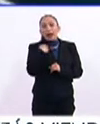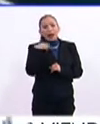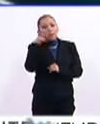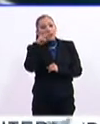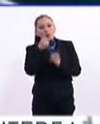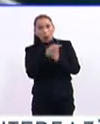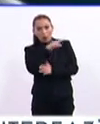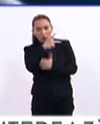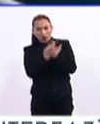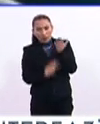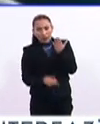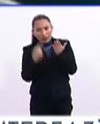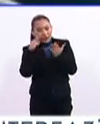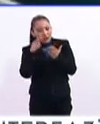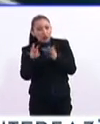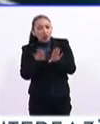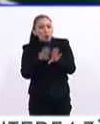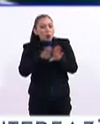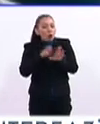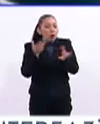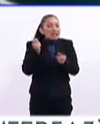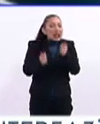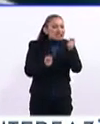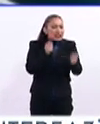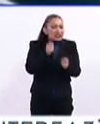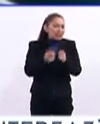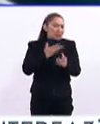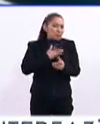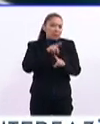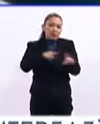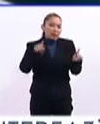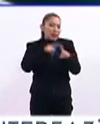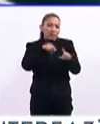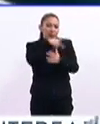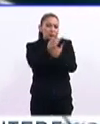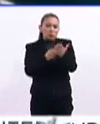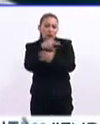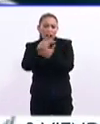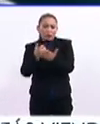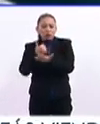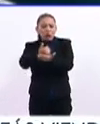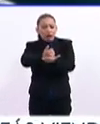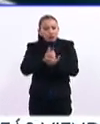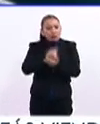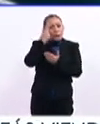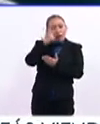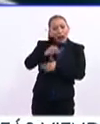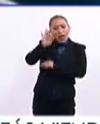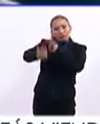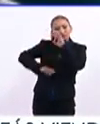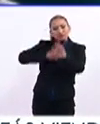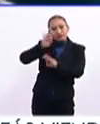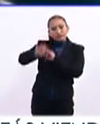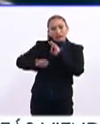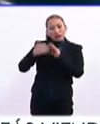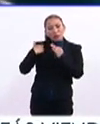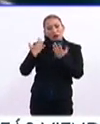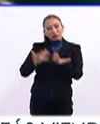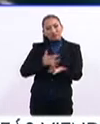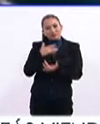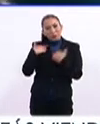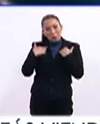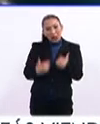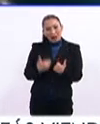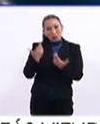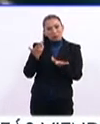nuevo programa. Y tenemos un sinfín de programas que permiten la atención de la cuestión humanística que ya